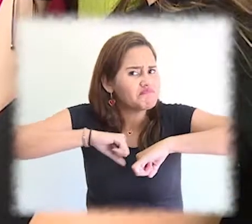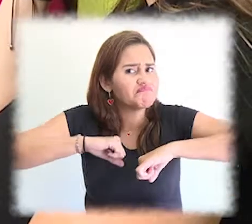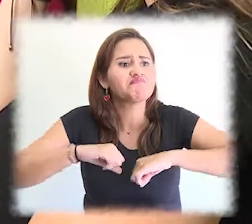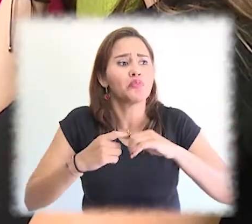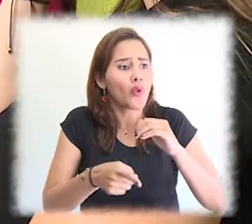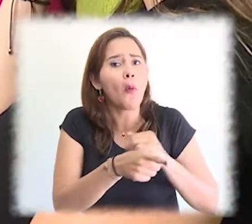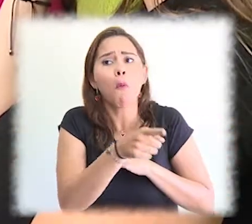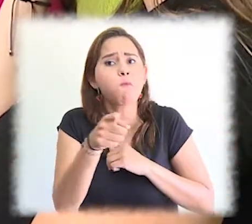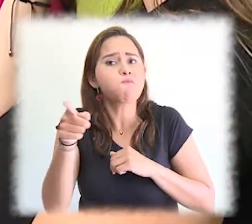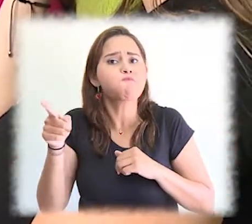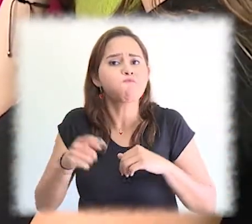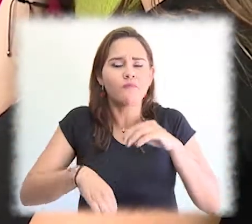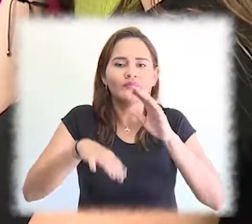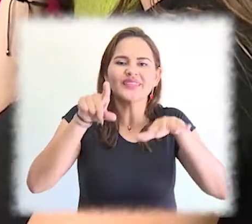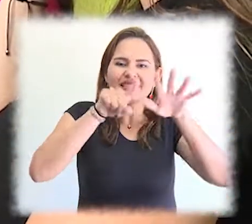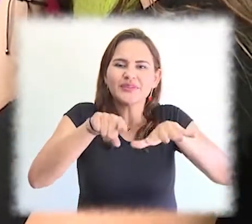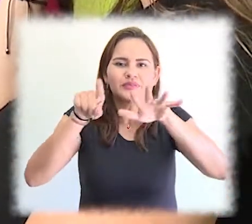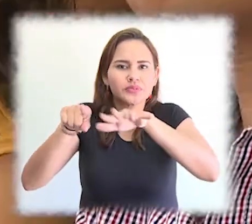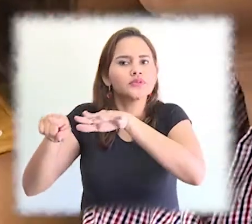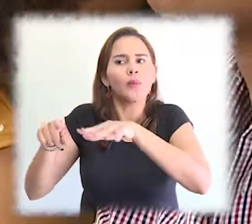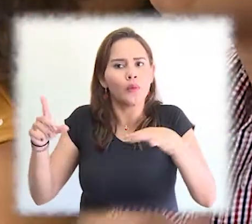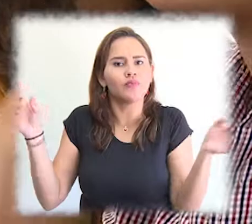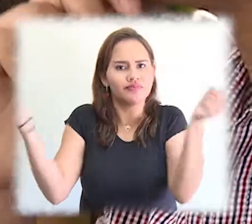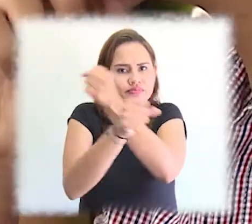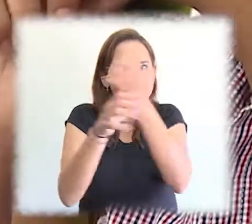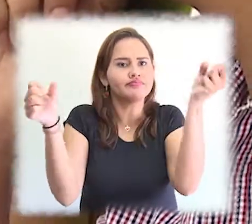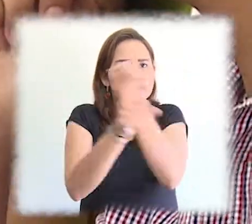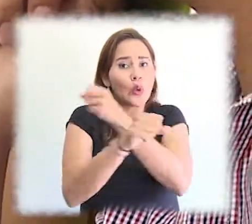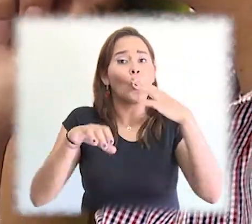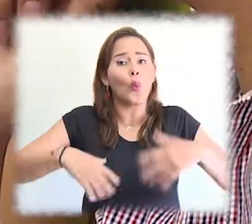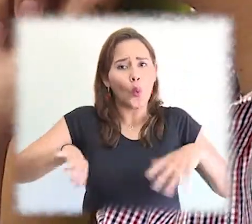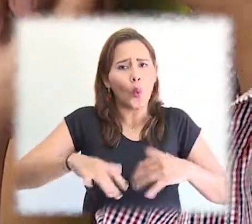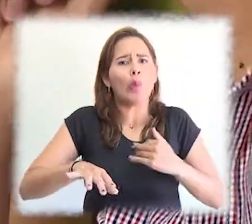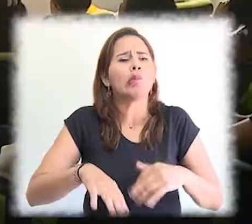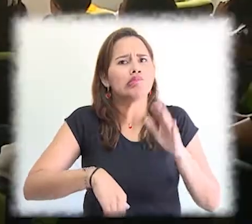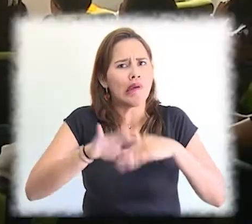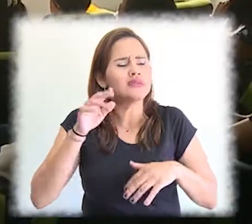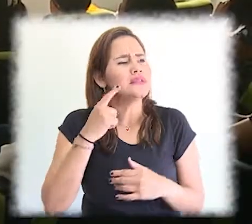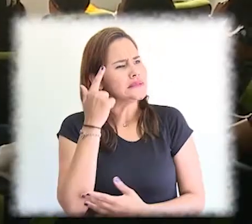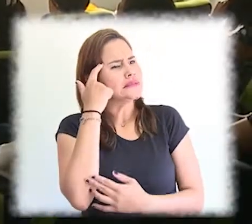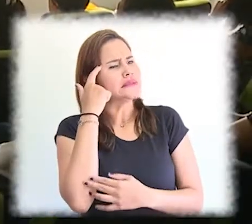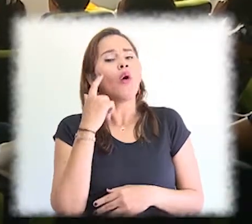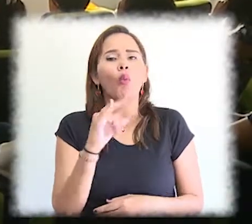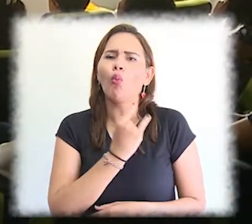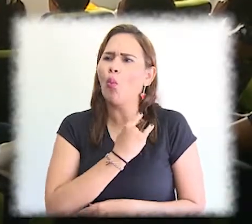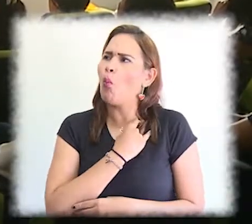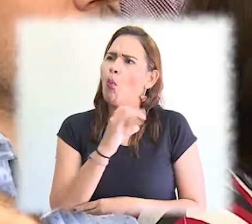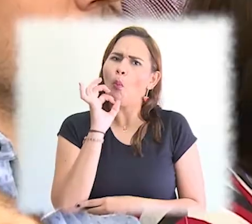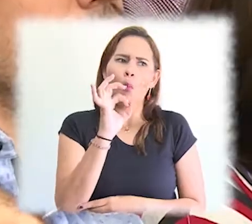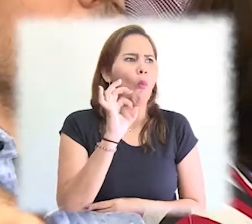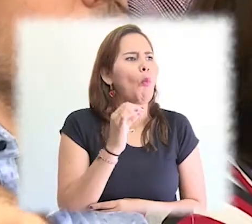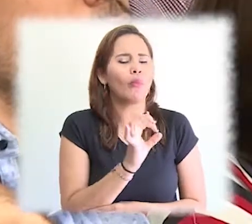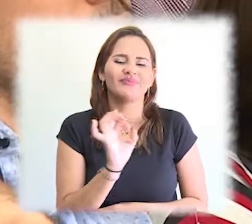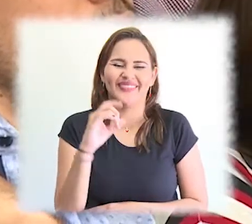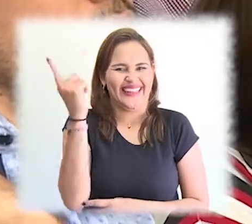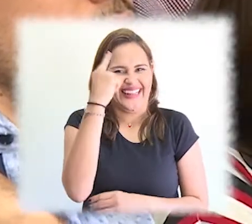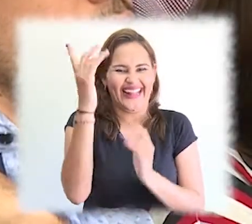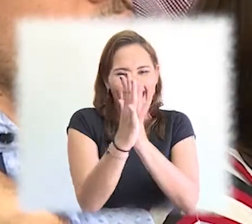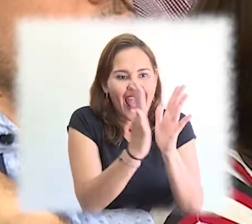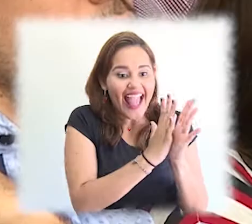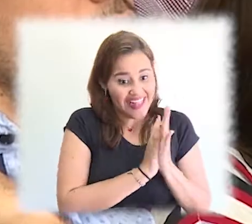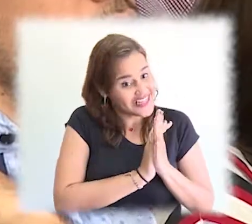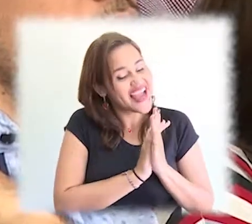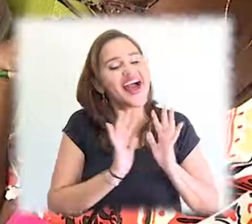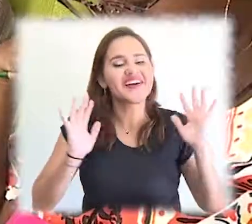Lila, actualmente 16 estudiantes más provenientes de diversos países se encuentran cursando un semestre en diferentes programas de nuestra alma mater,